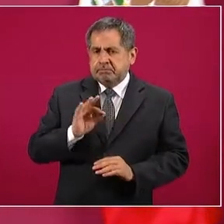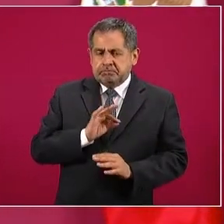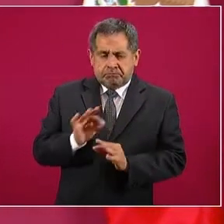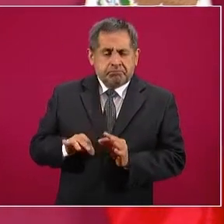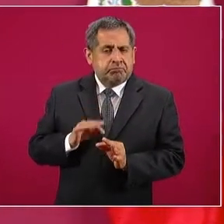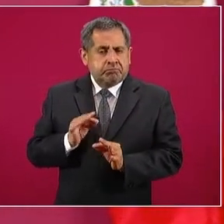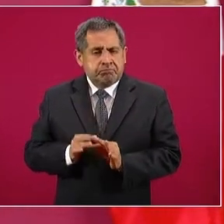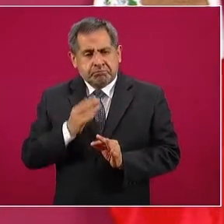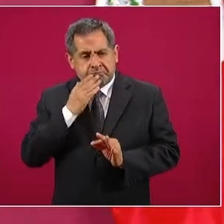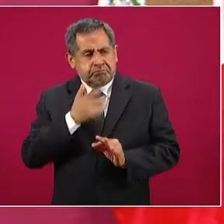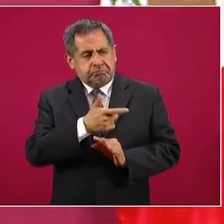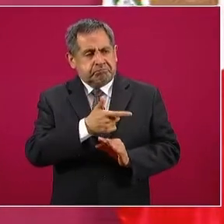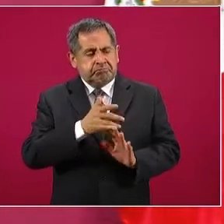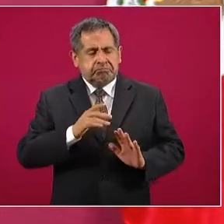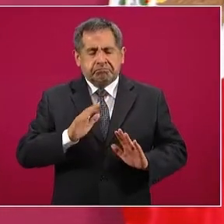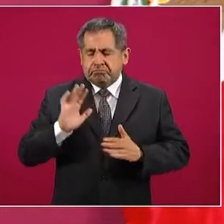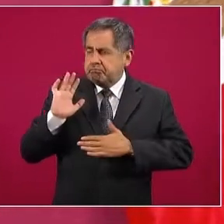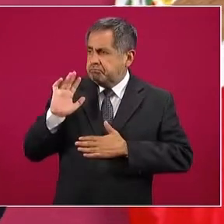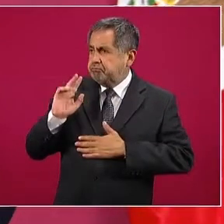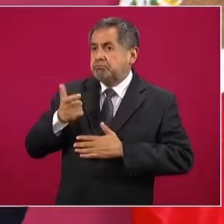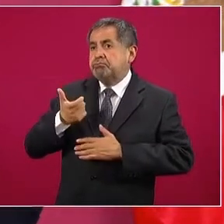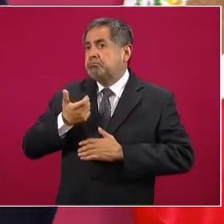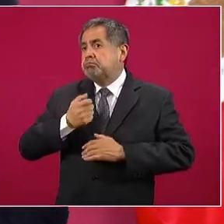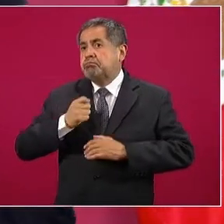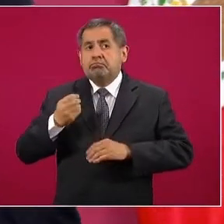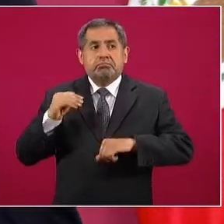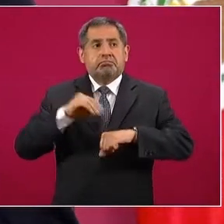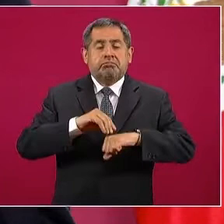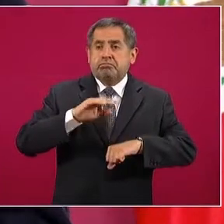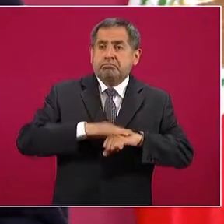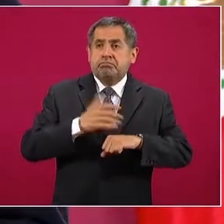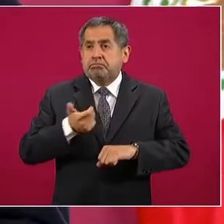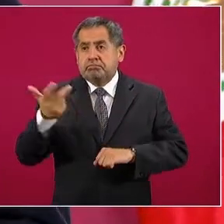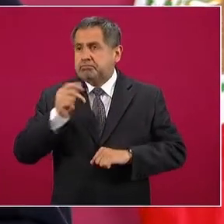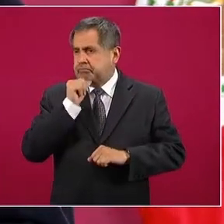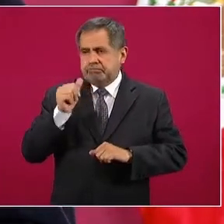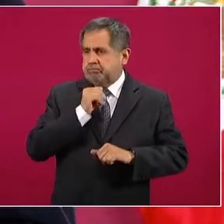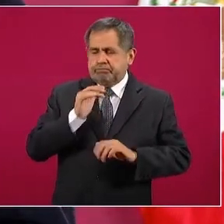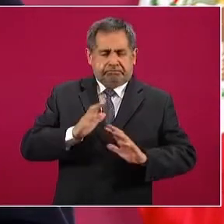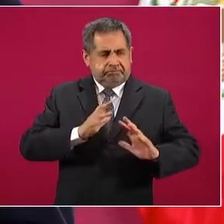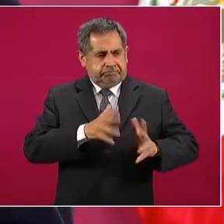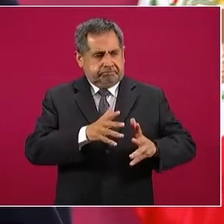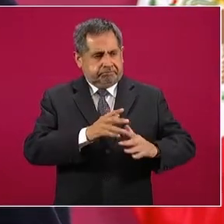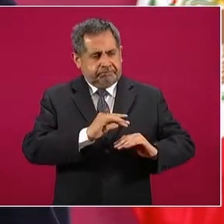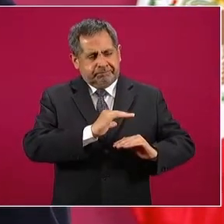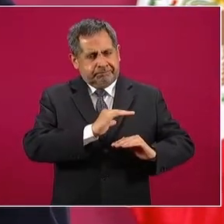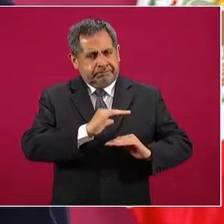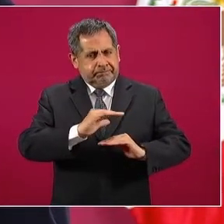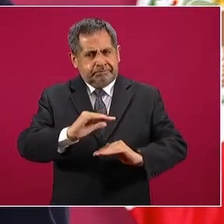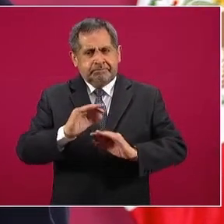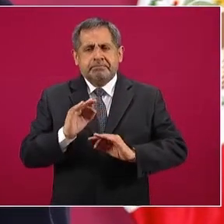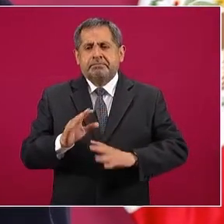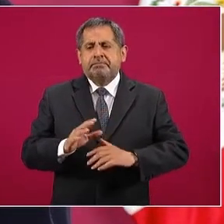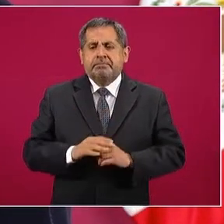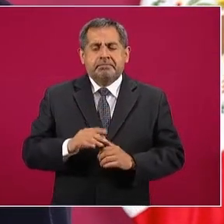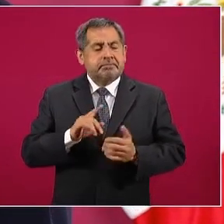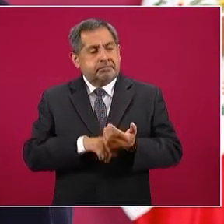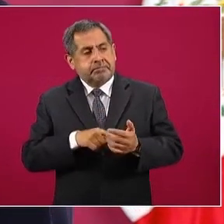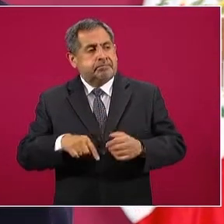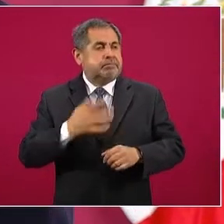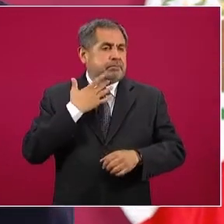con el compromiso de no aumentar los precios de los